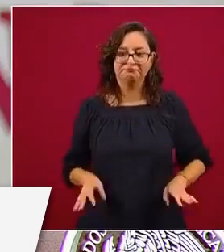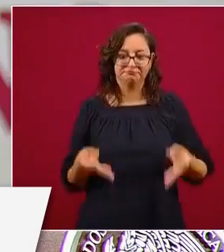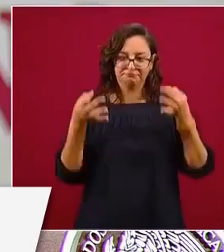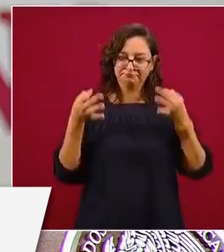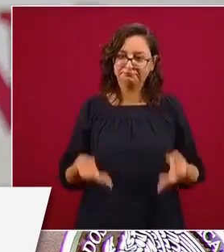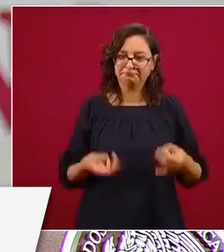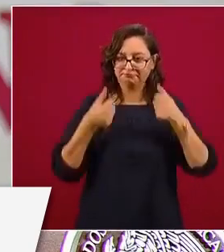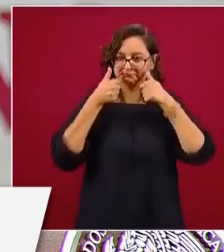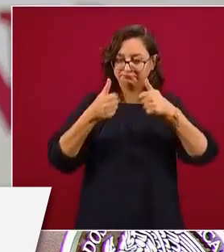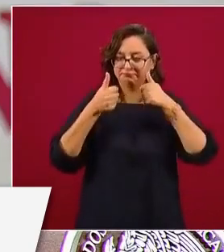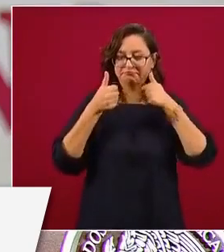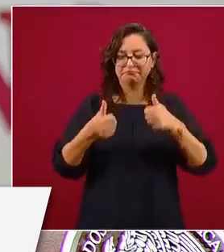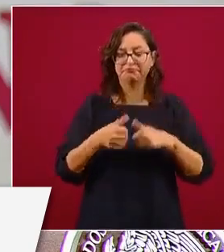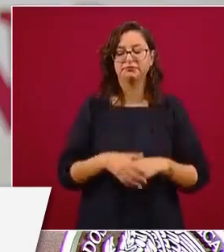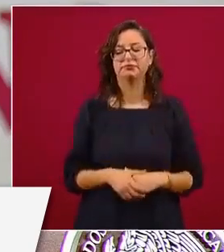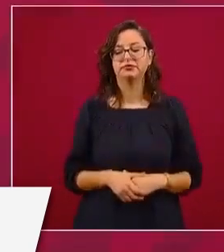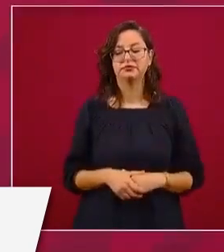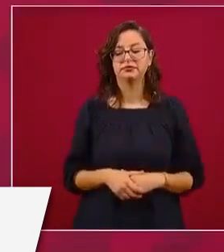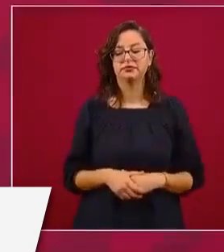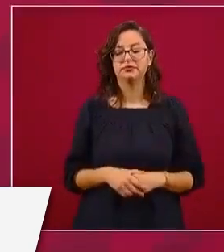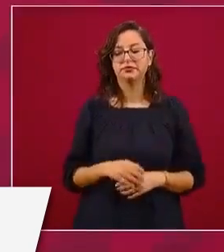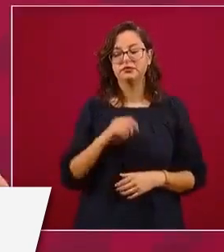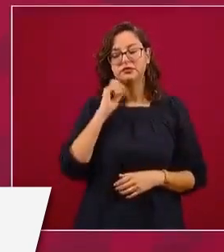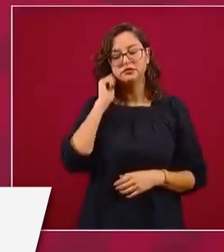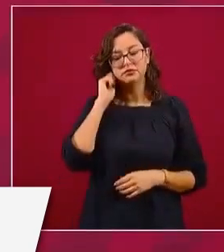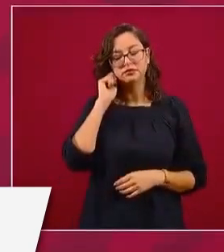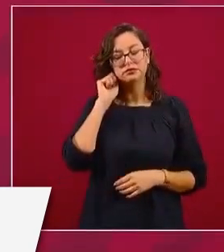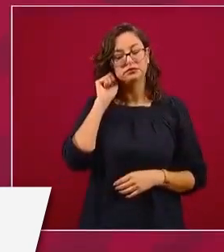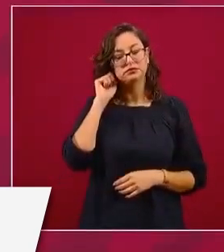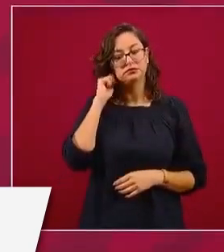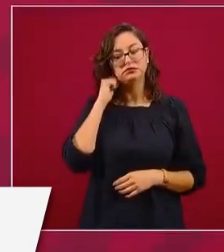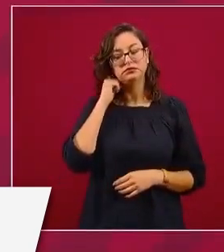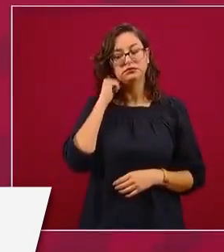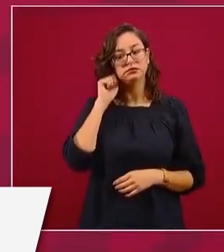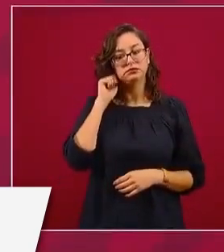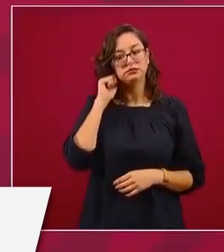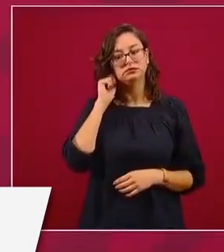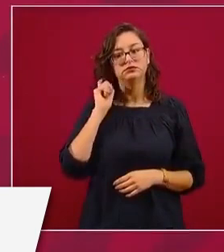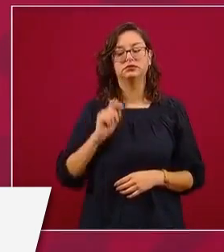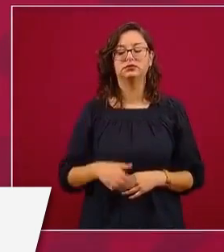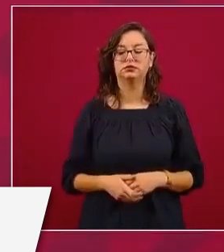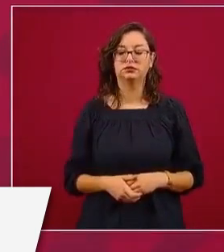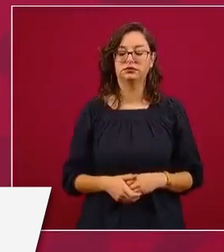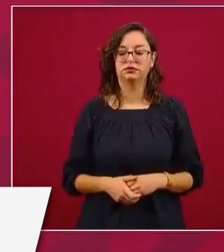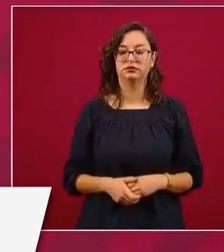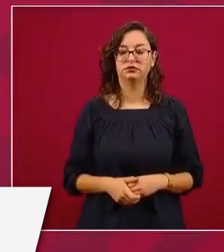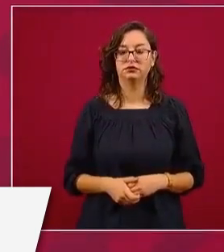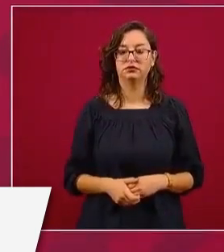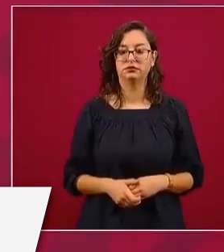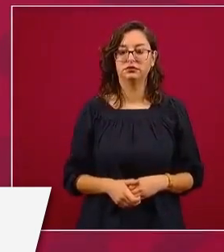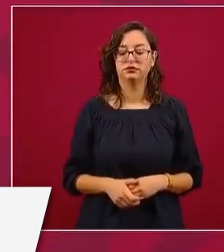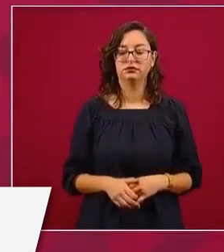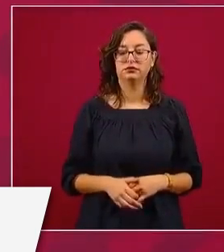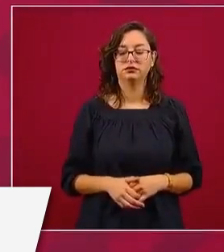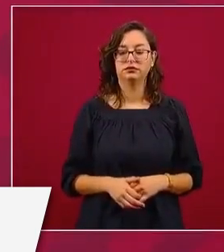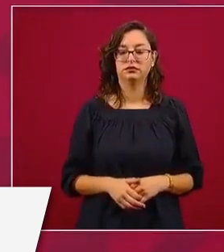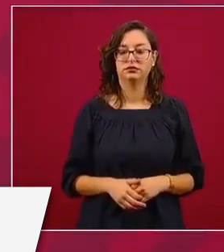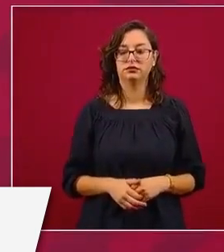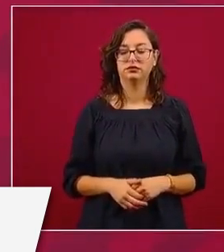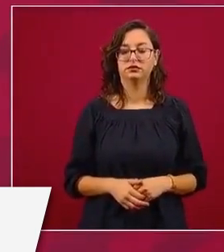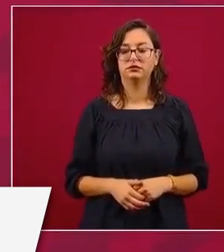pero para sacar a David de Protección Civil